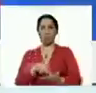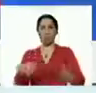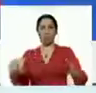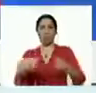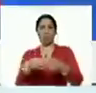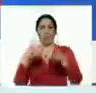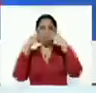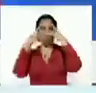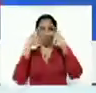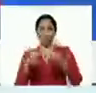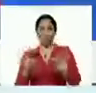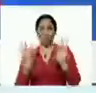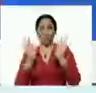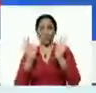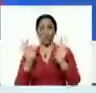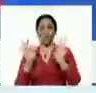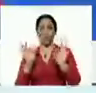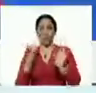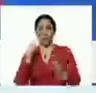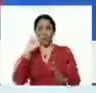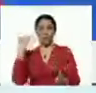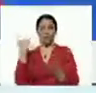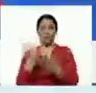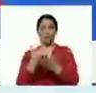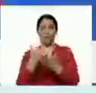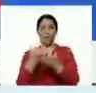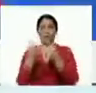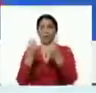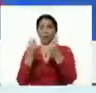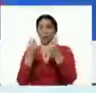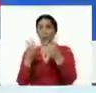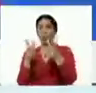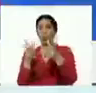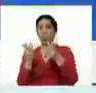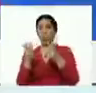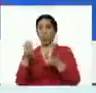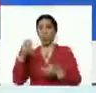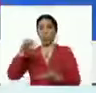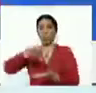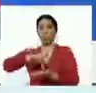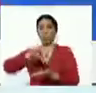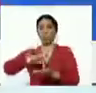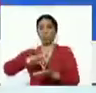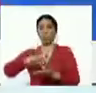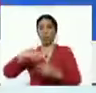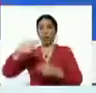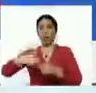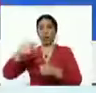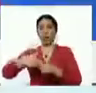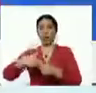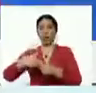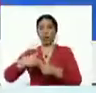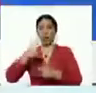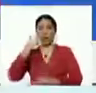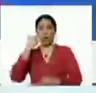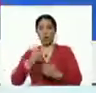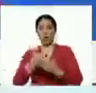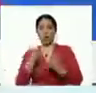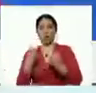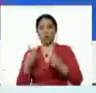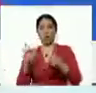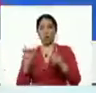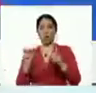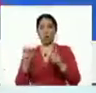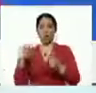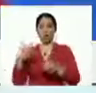especialistas, para ver el monto del cobro de la gasolina, para ver el monto del cobro de la